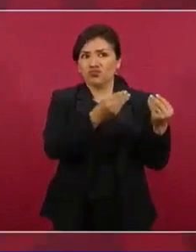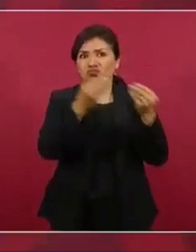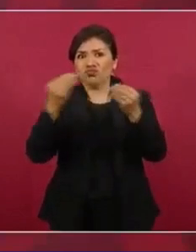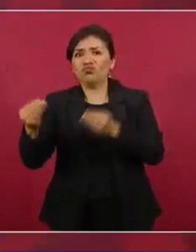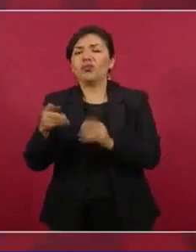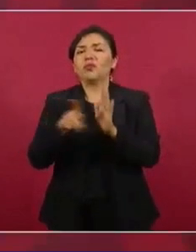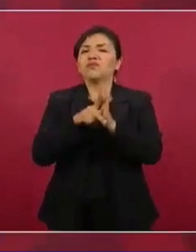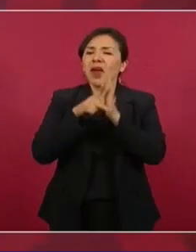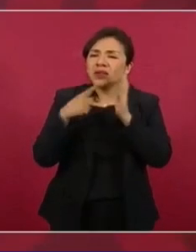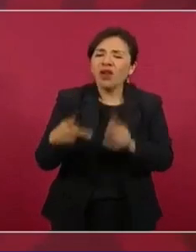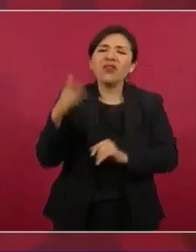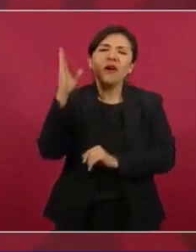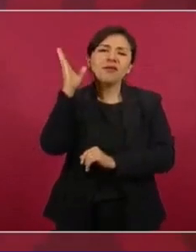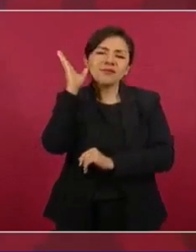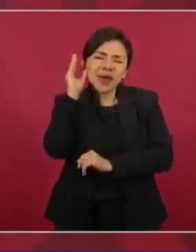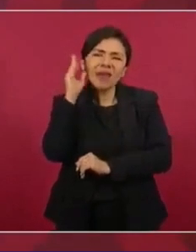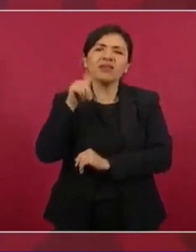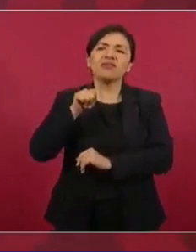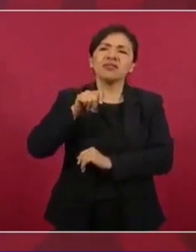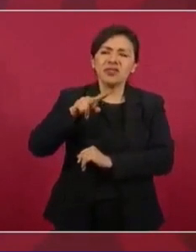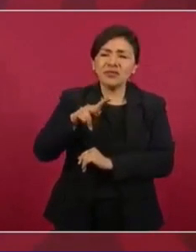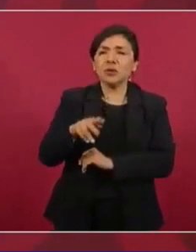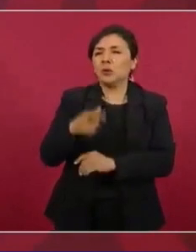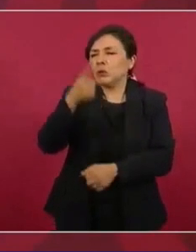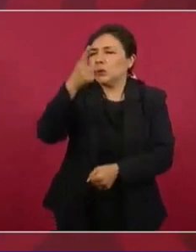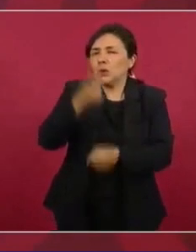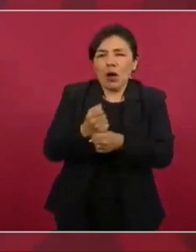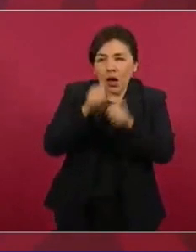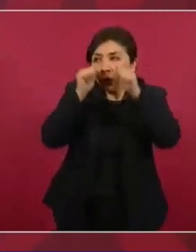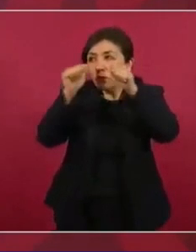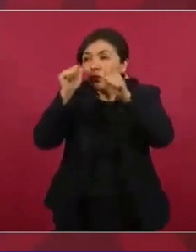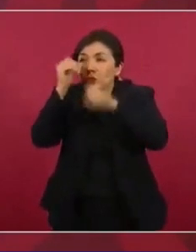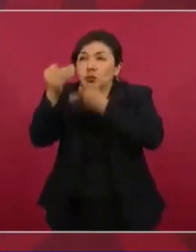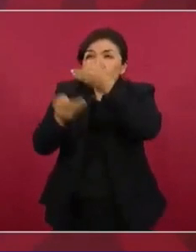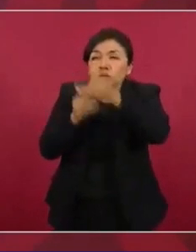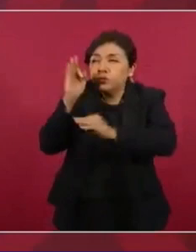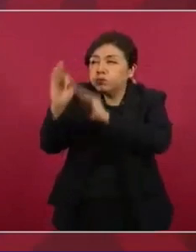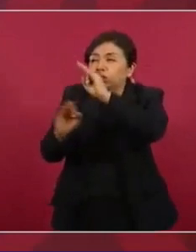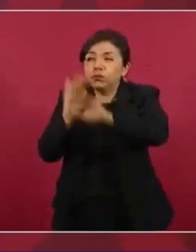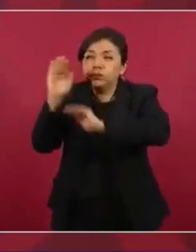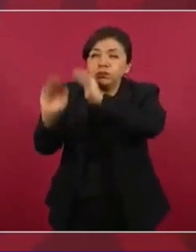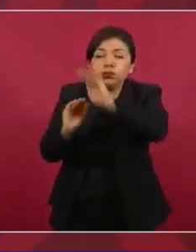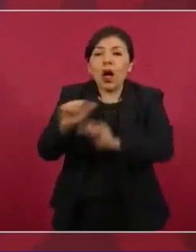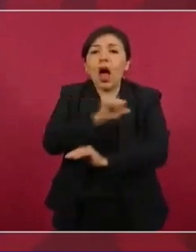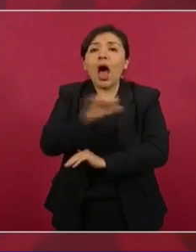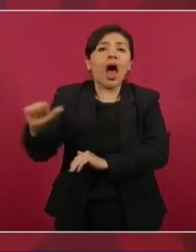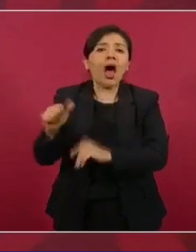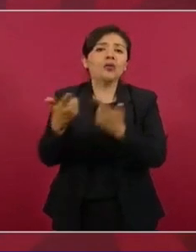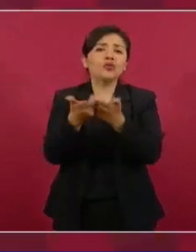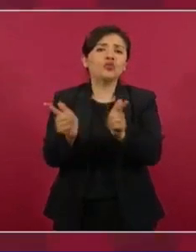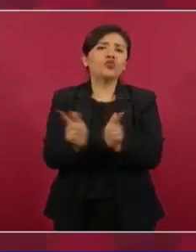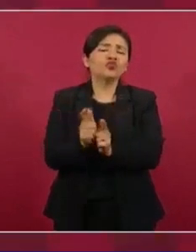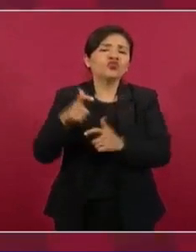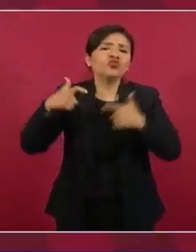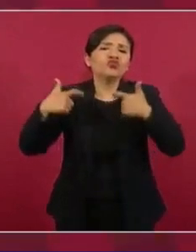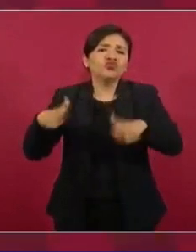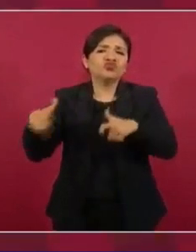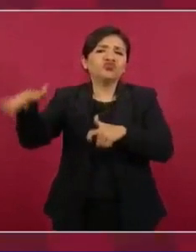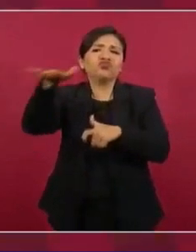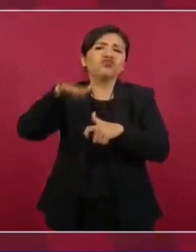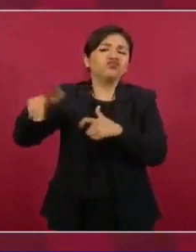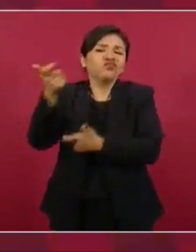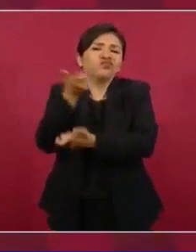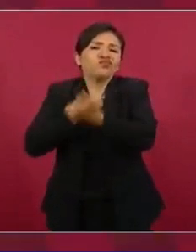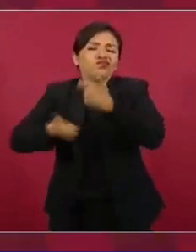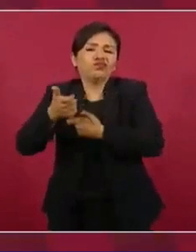están al servicio de los grupos de poder